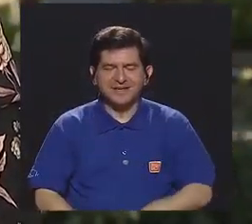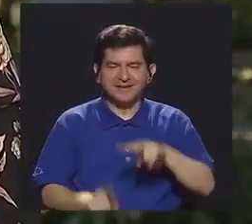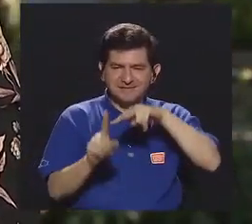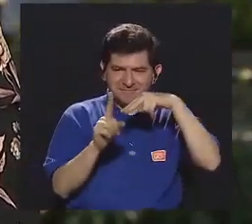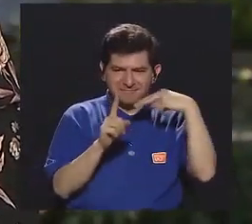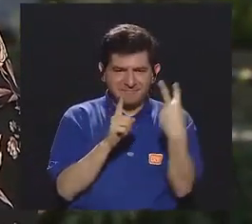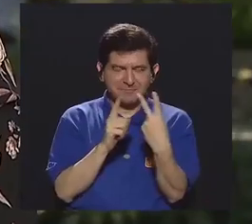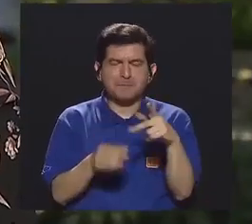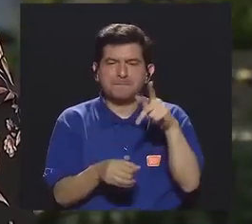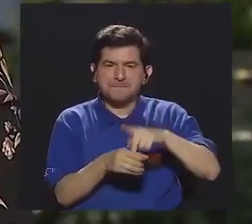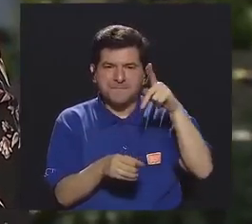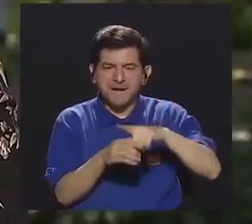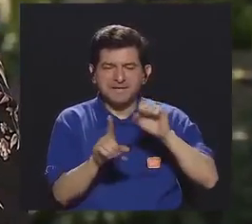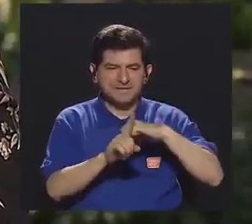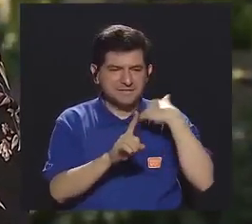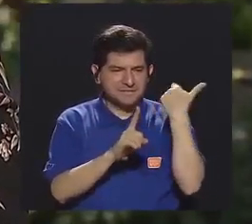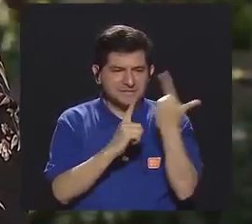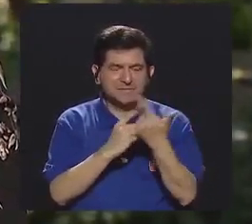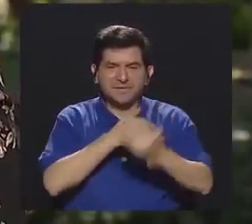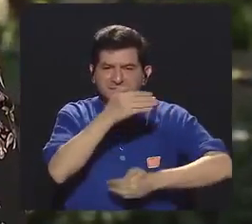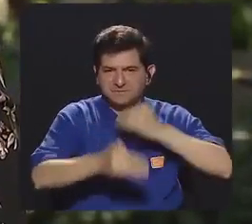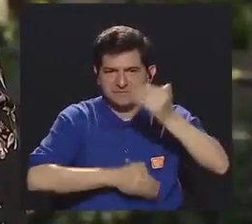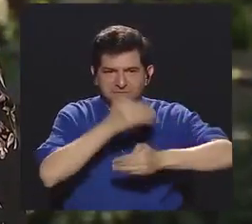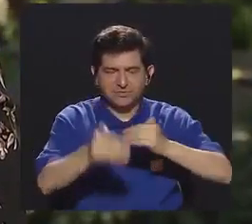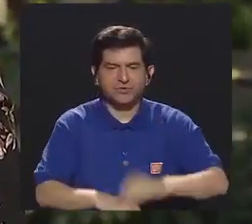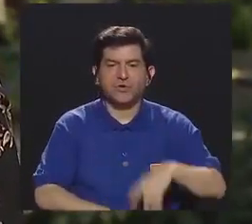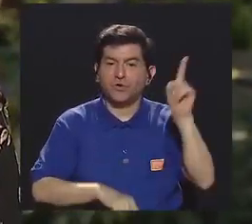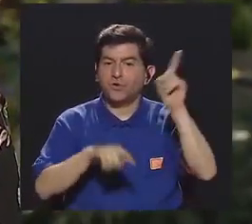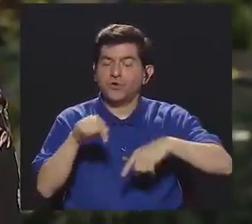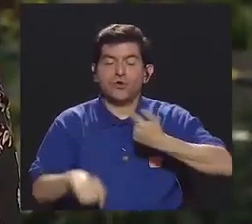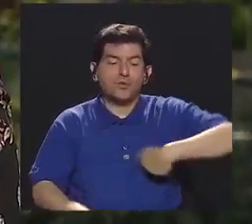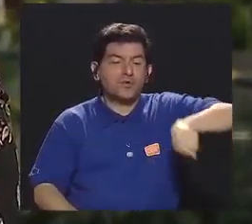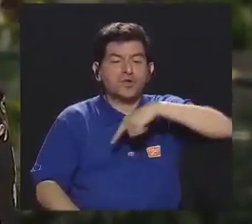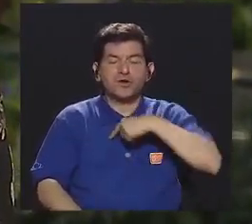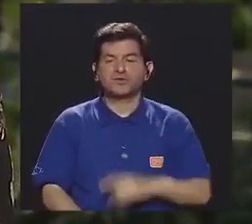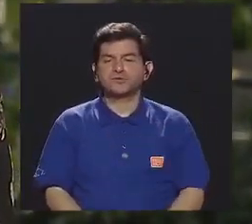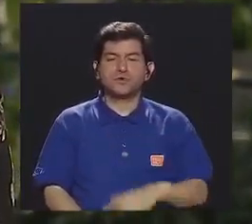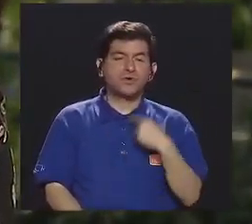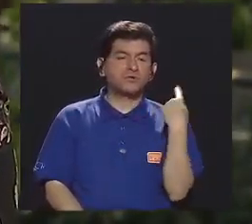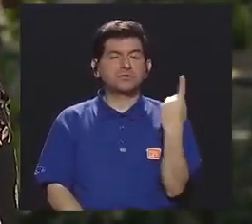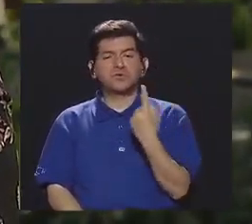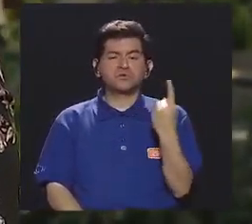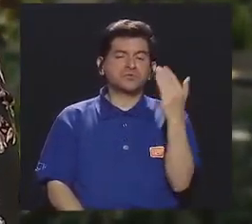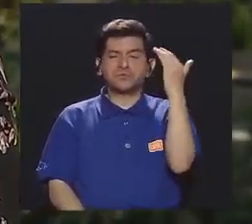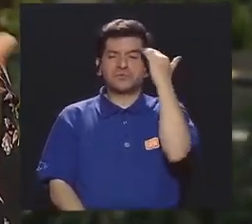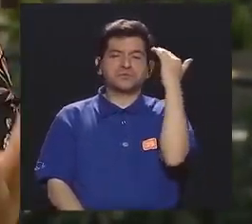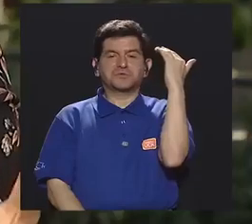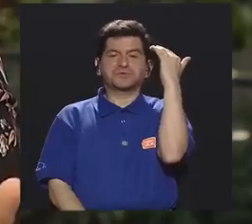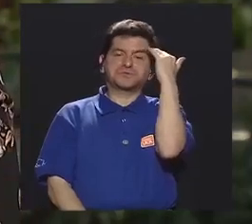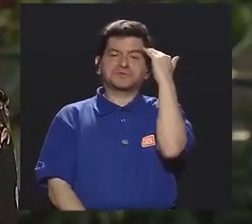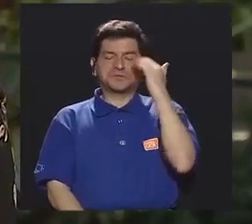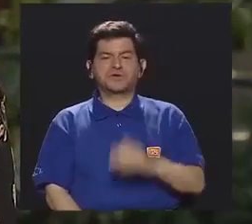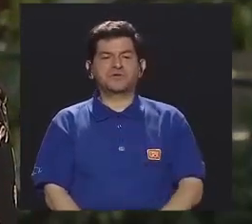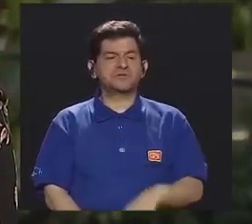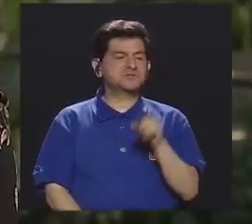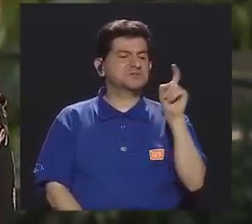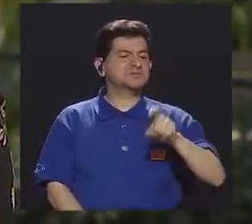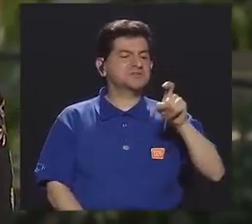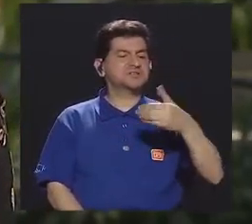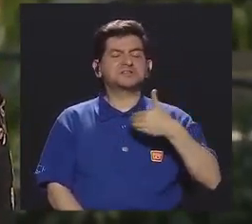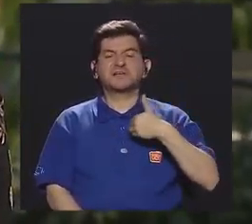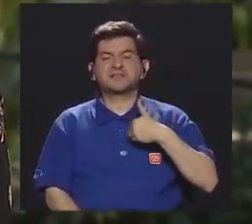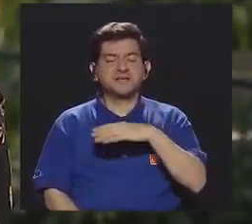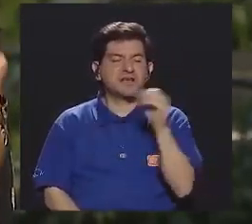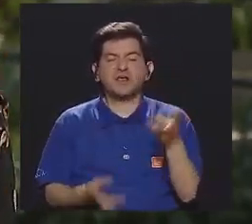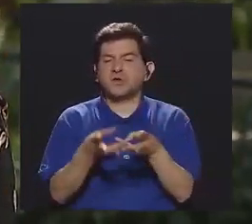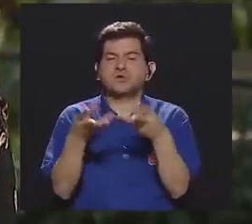con una perspectiva de la participación social en ese proceso, ¿verdad? No podemos nosotros llegar como los únicos conocedores de cuáles son las